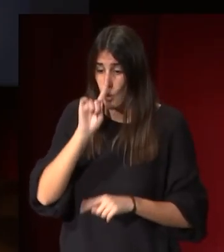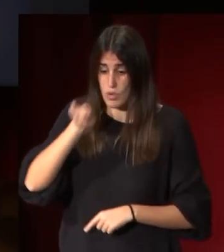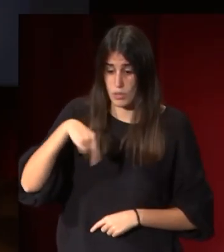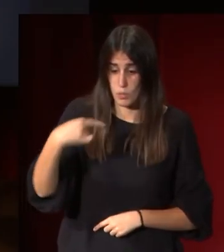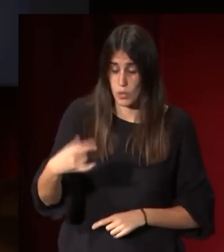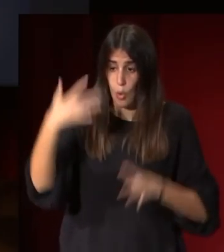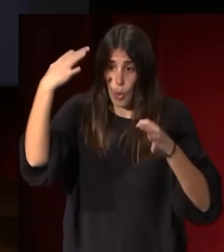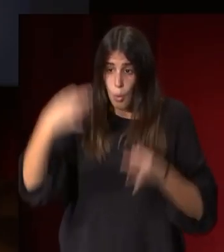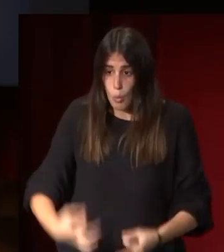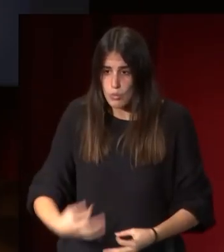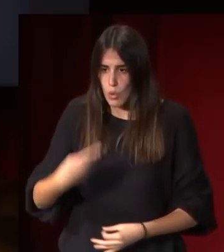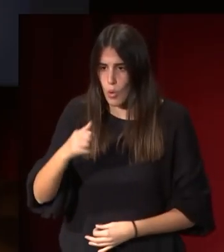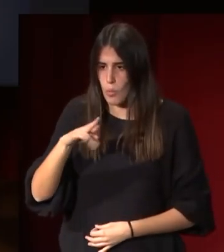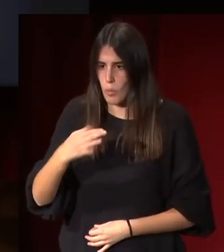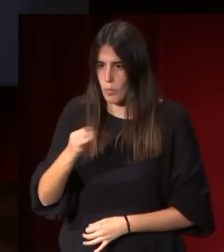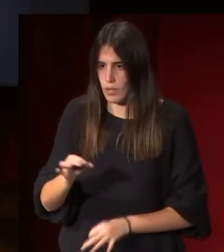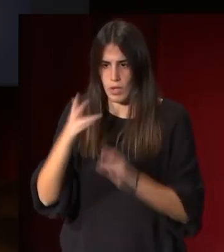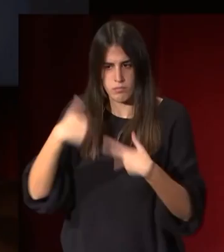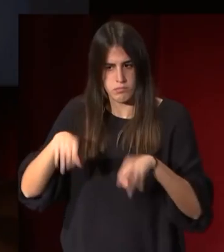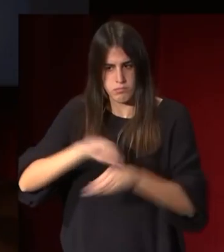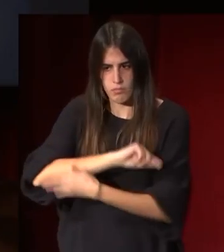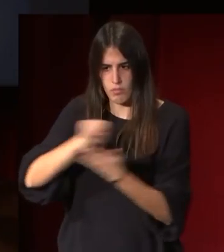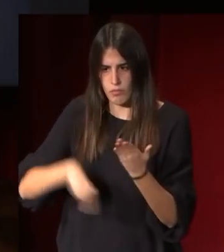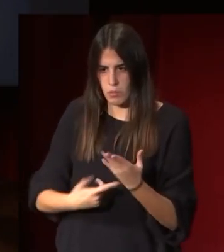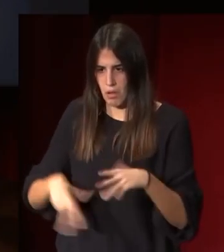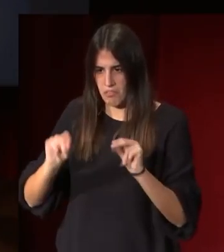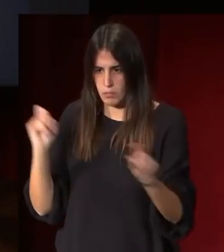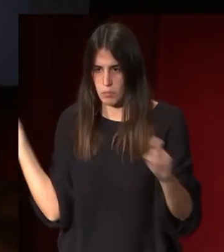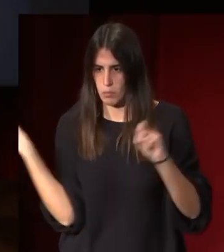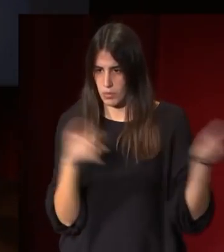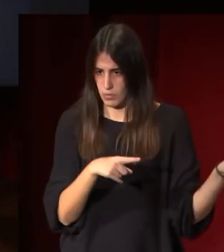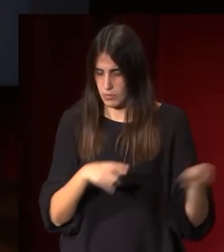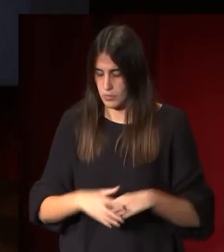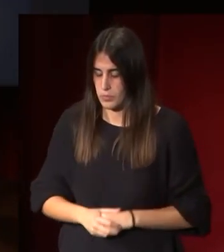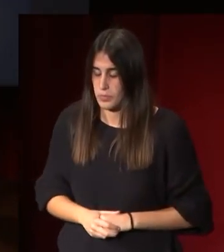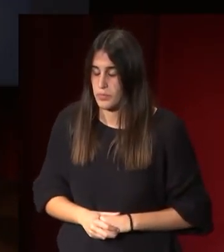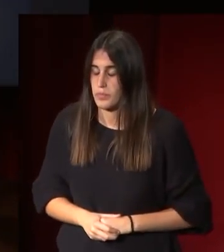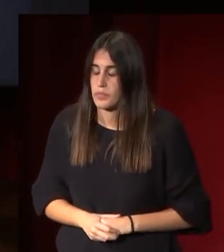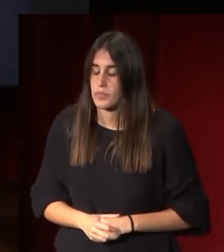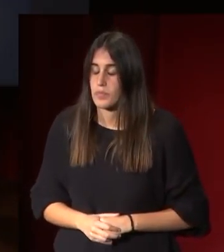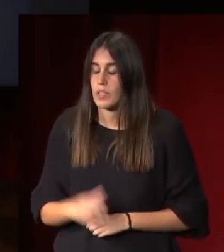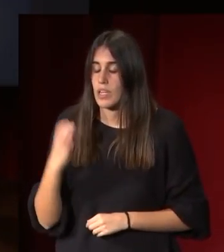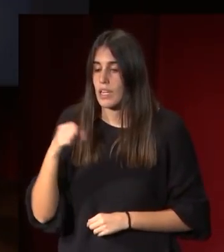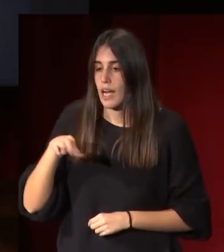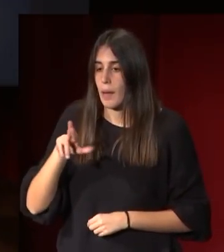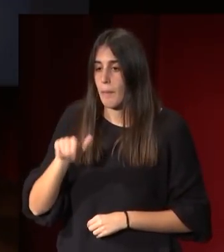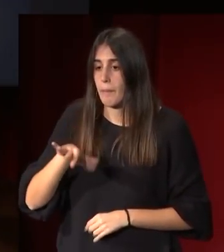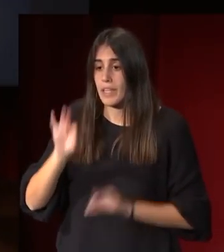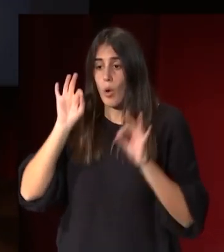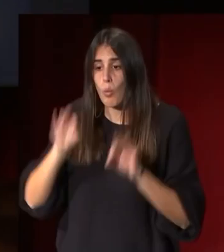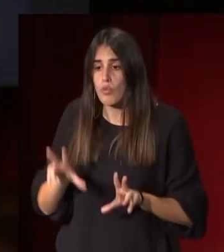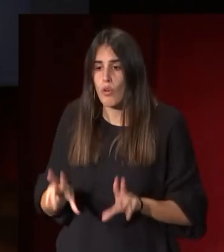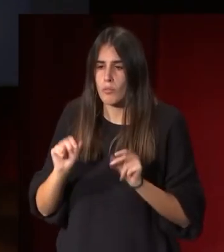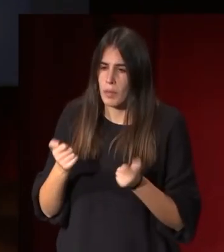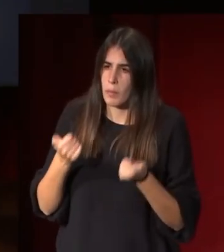Ramón Barba cumple, termina, firma y envía su mercurio. Damián Campeni termina su diana aunque tarda